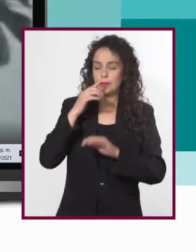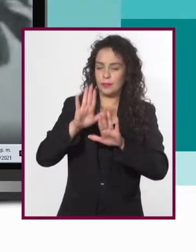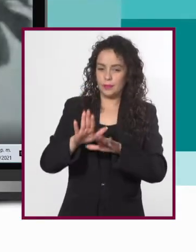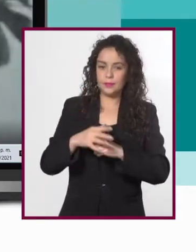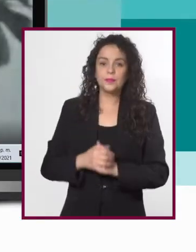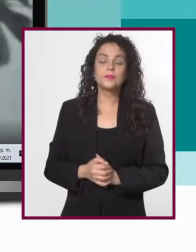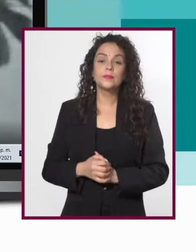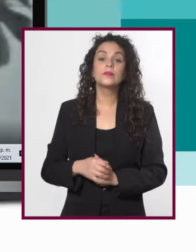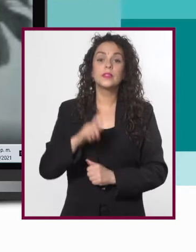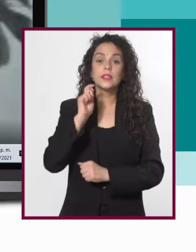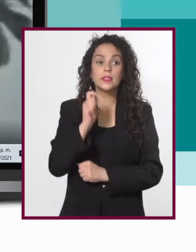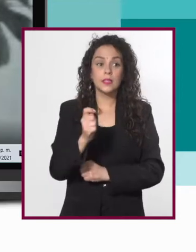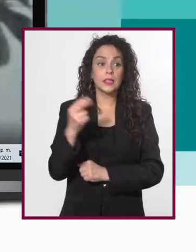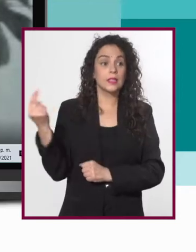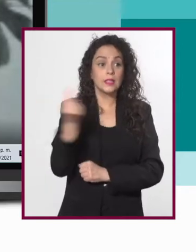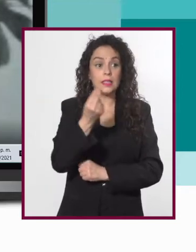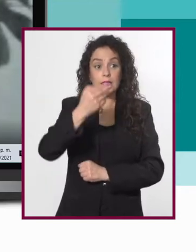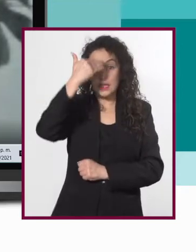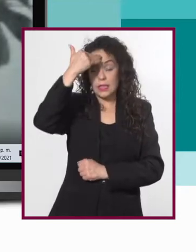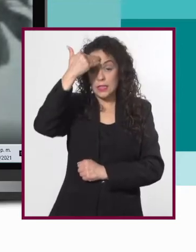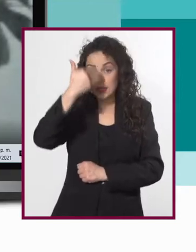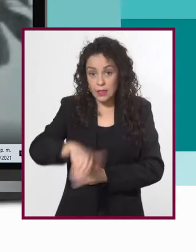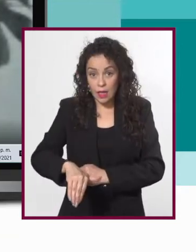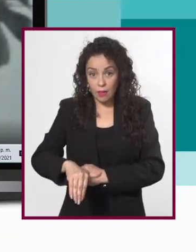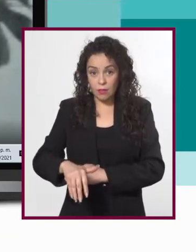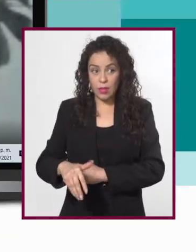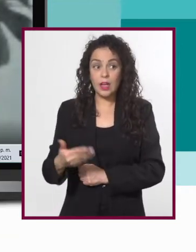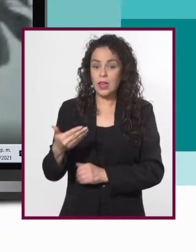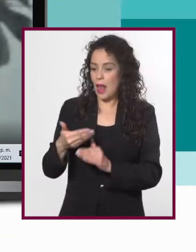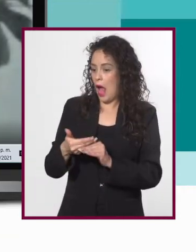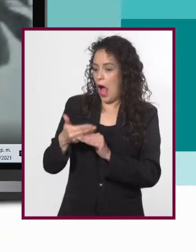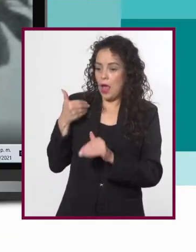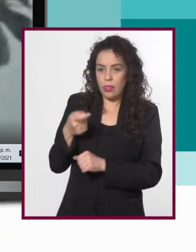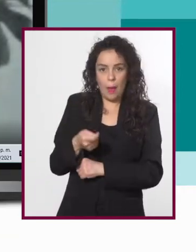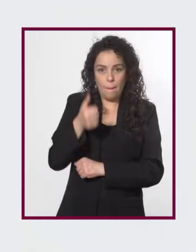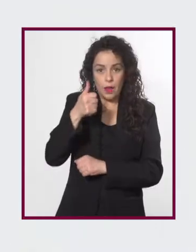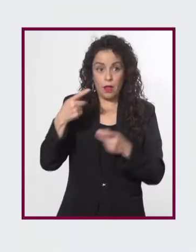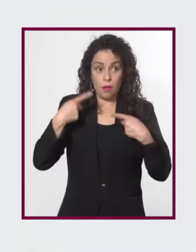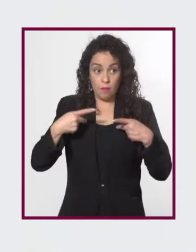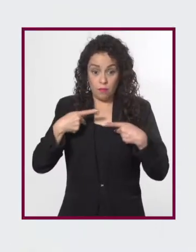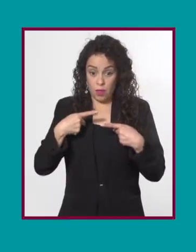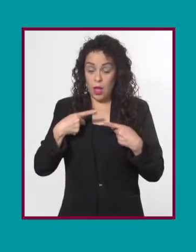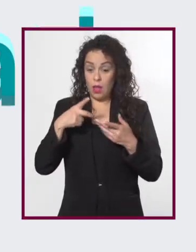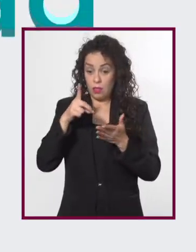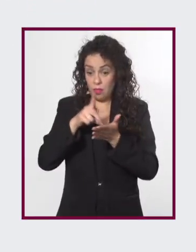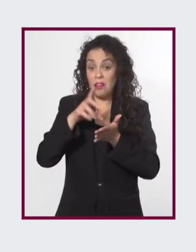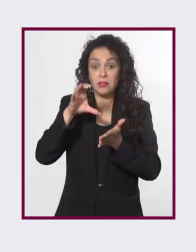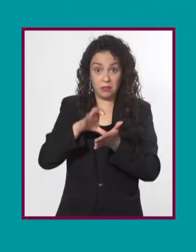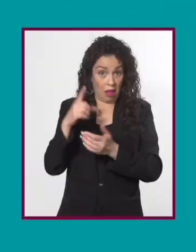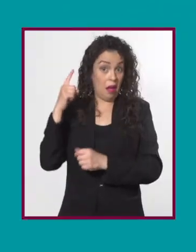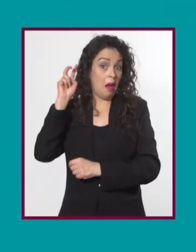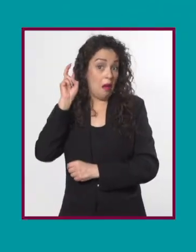Miren, Viviana, Hugo, algo que tenemos que saber antes es que una persona con discapacidad auditiva